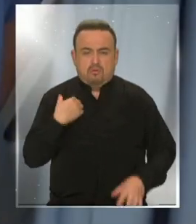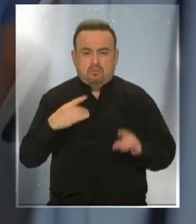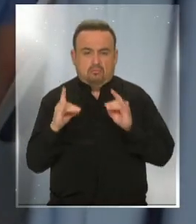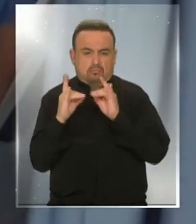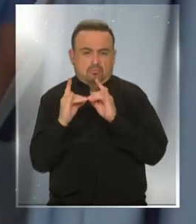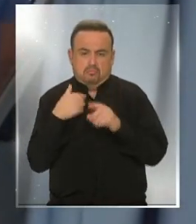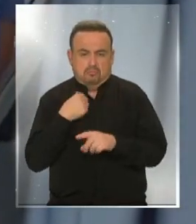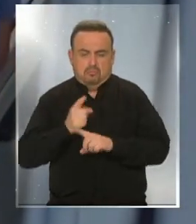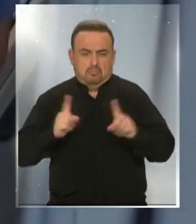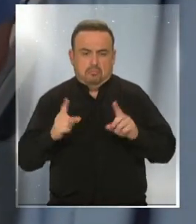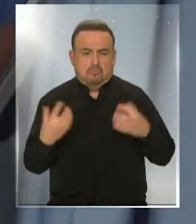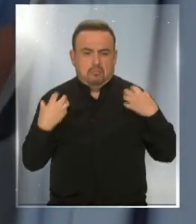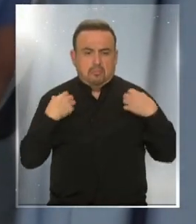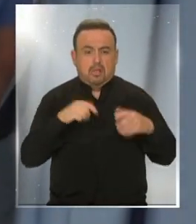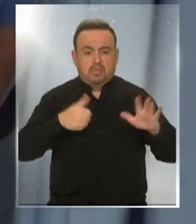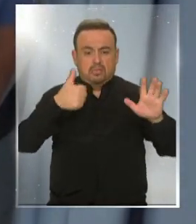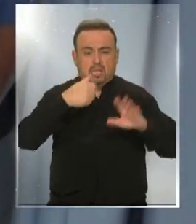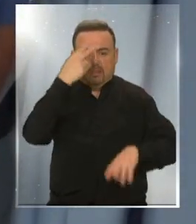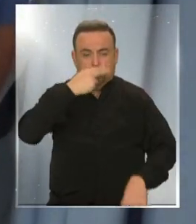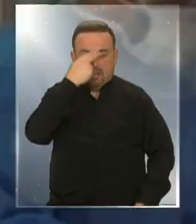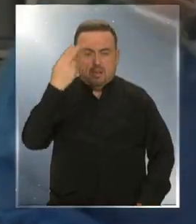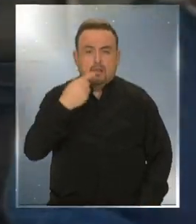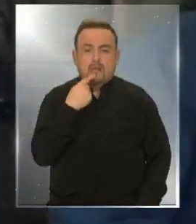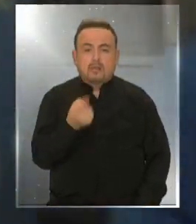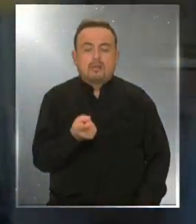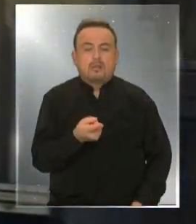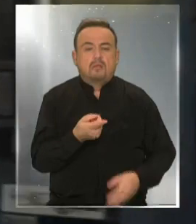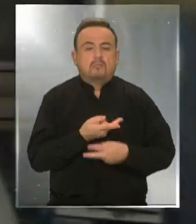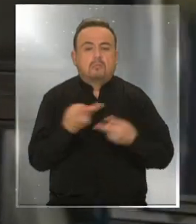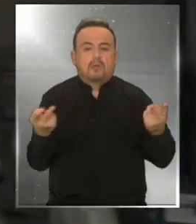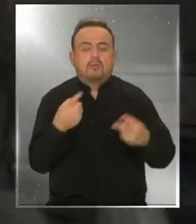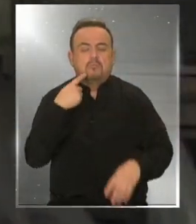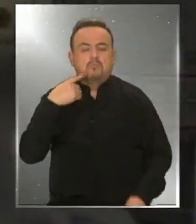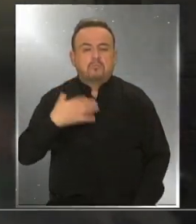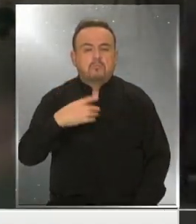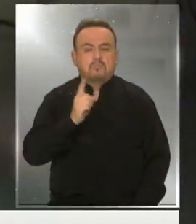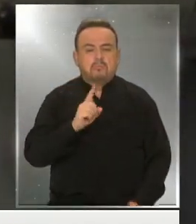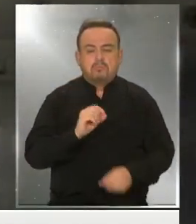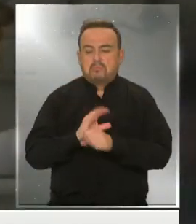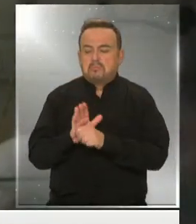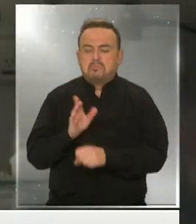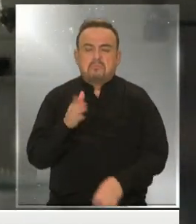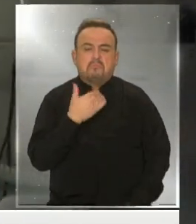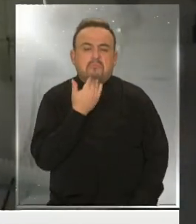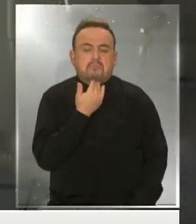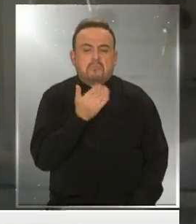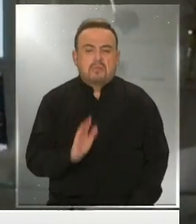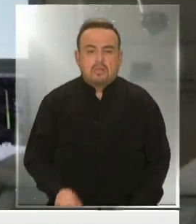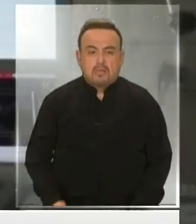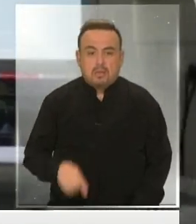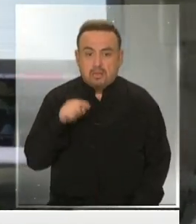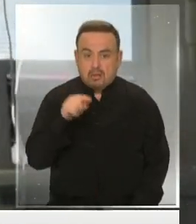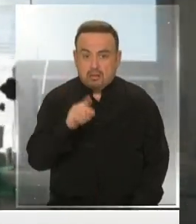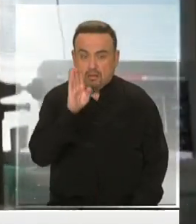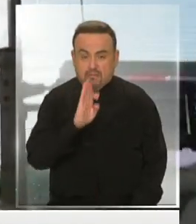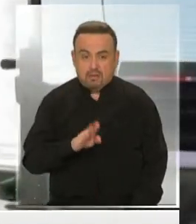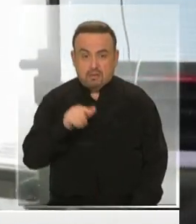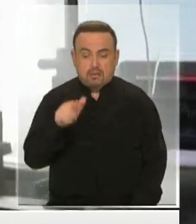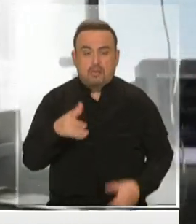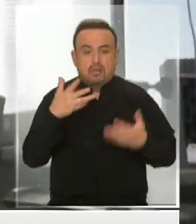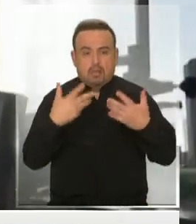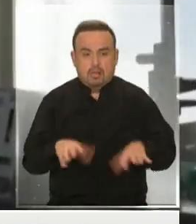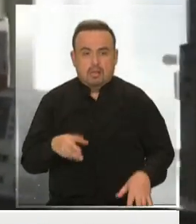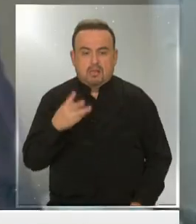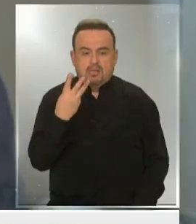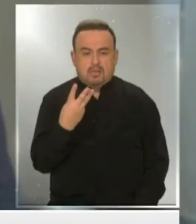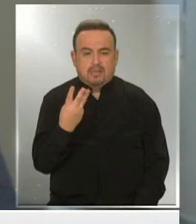El 6 de marzo, Bolsonaro le quitaba públicamente la importancia a la pandemia. En ese entonces, Brasil contaba con